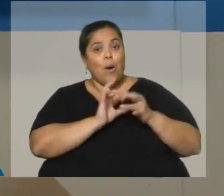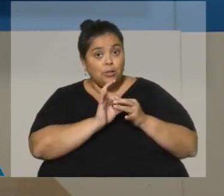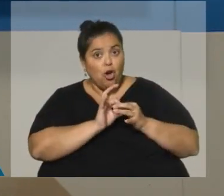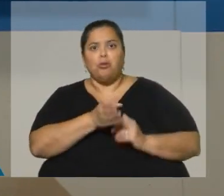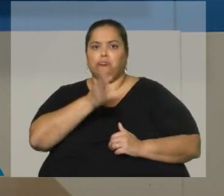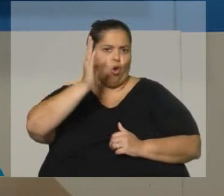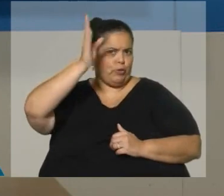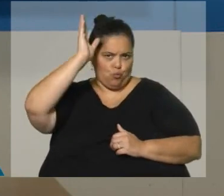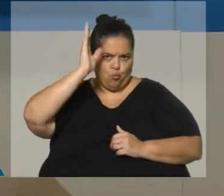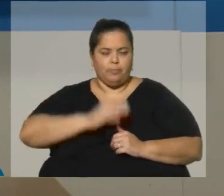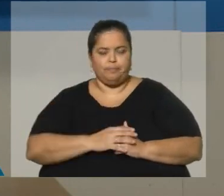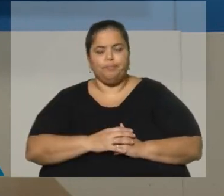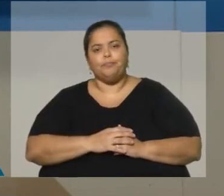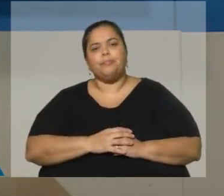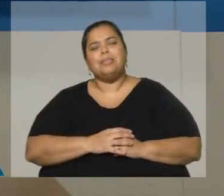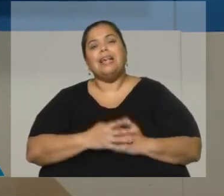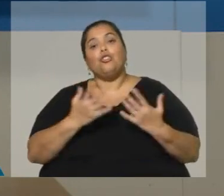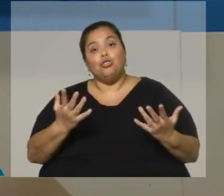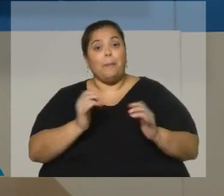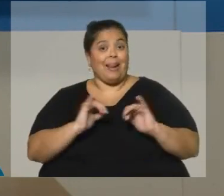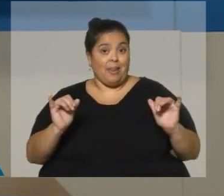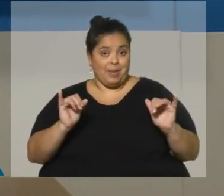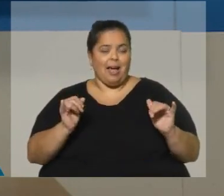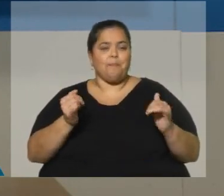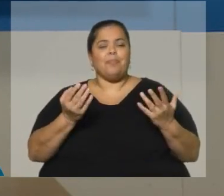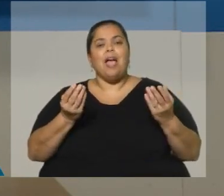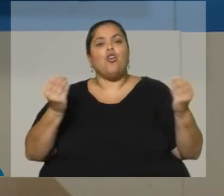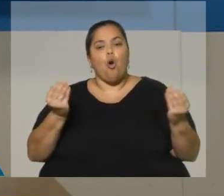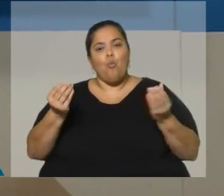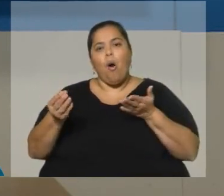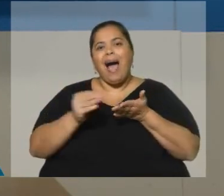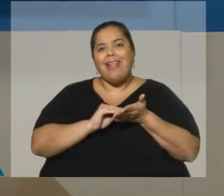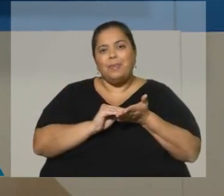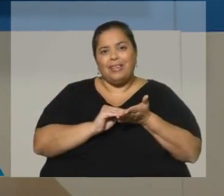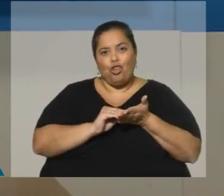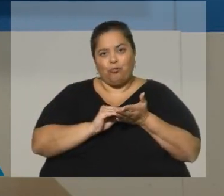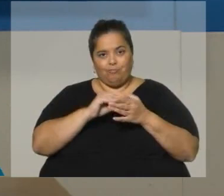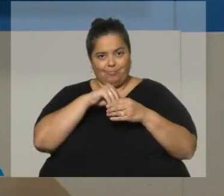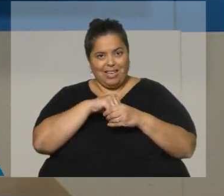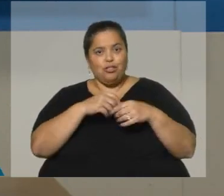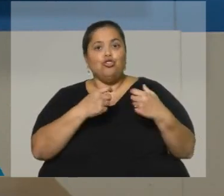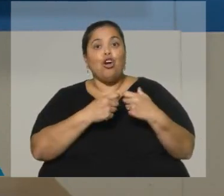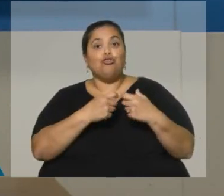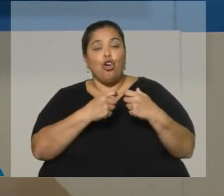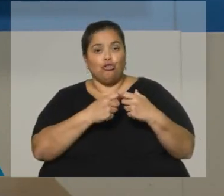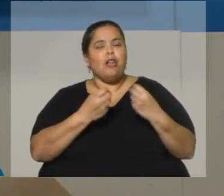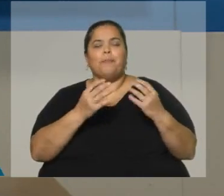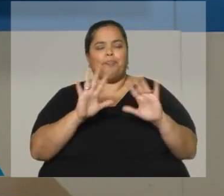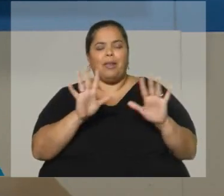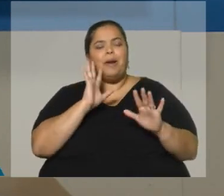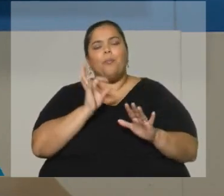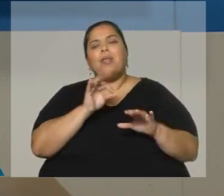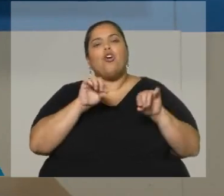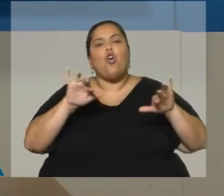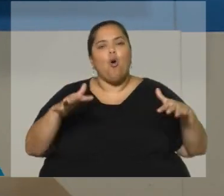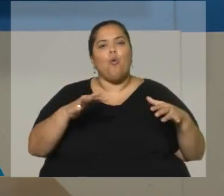Y para redondar, yo diría que la administración, por parte de los socios de la coalición, de esos regemores, va a ser